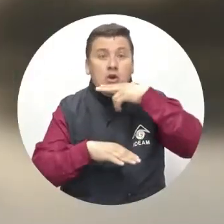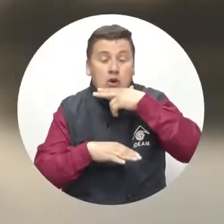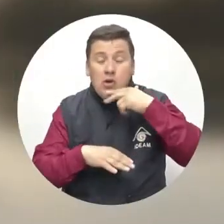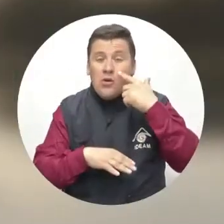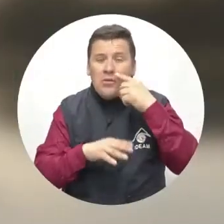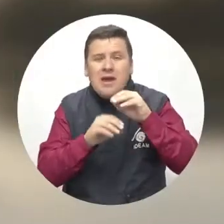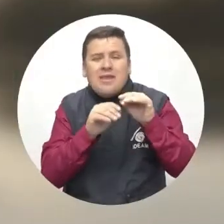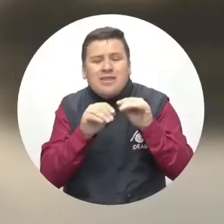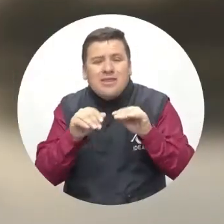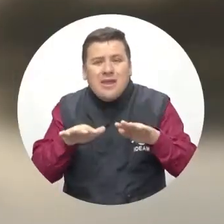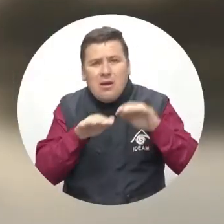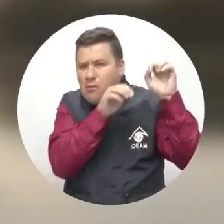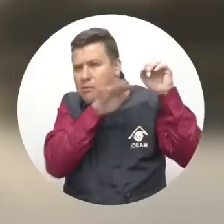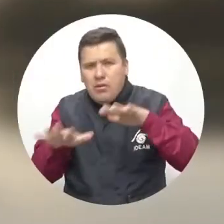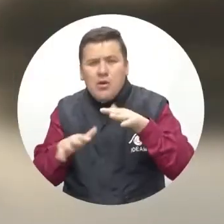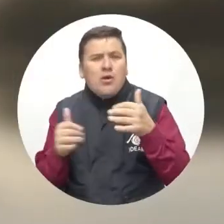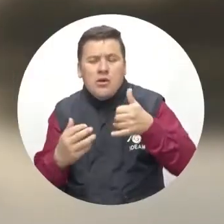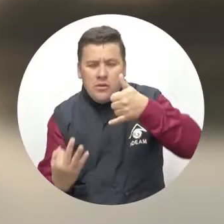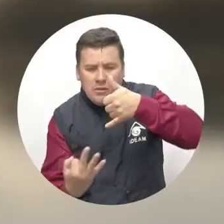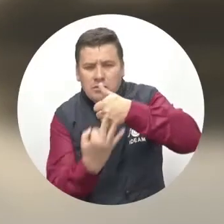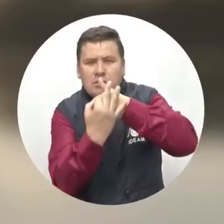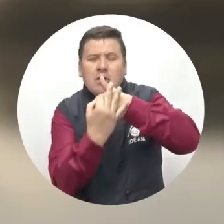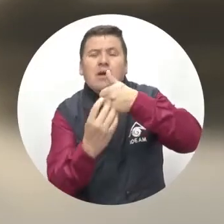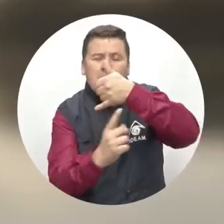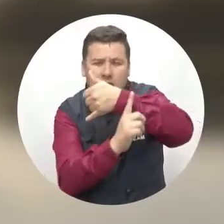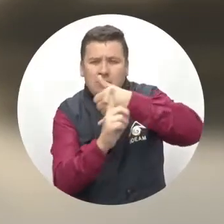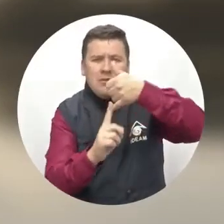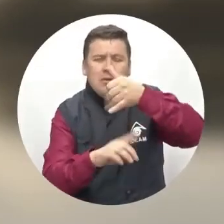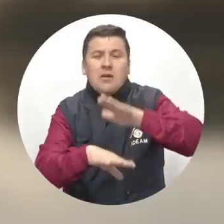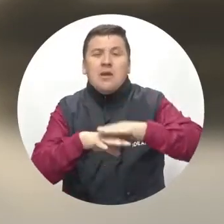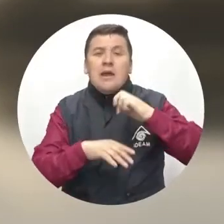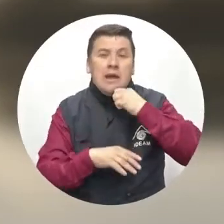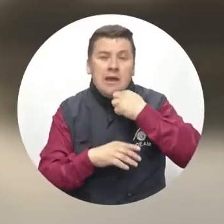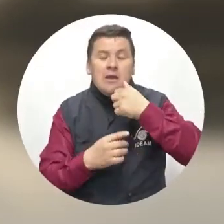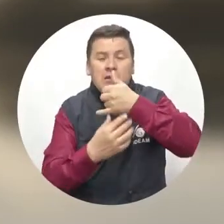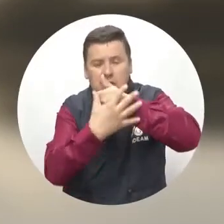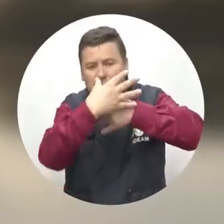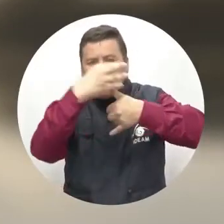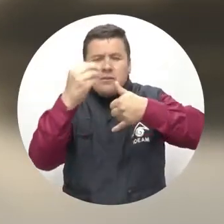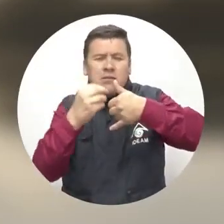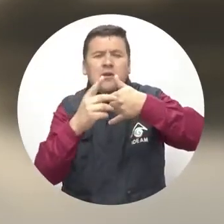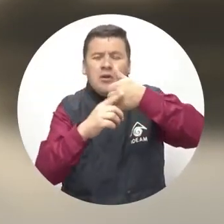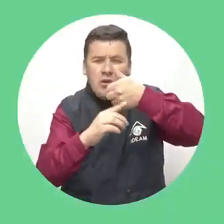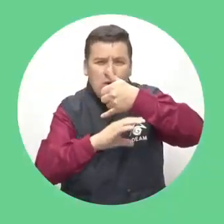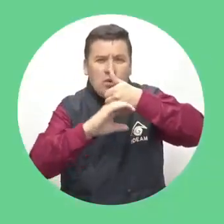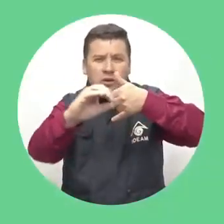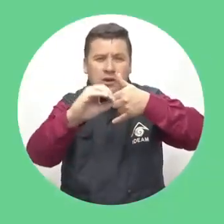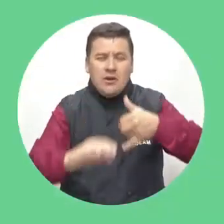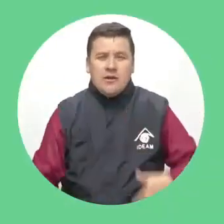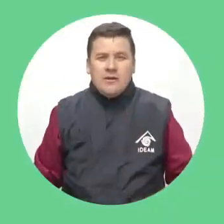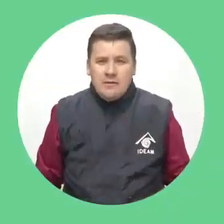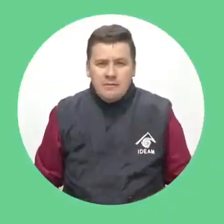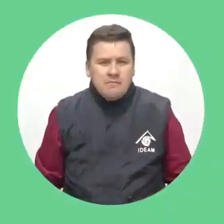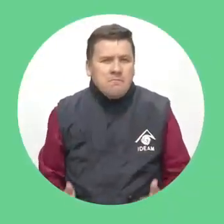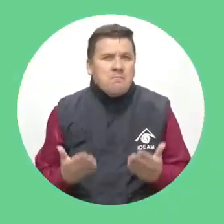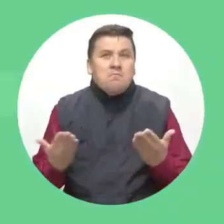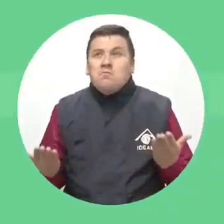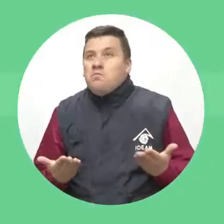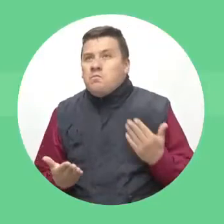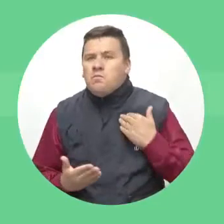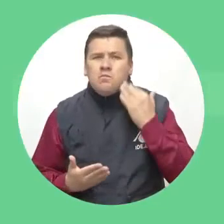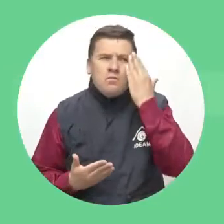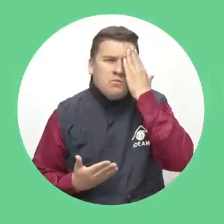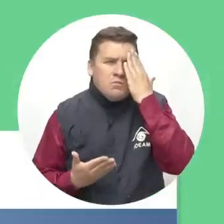por derrumbes de tierra en algunos sectores de la zona andina y el Pacífico y alerta naranja en el Caribe y en la zona de la Orinoquía. Para mayor